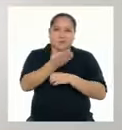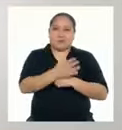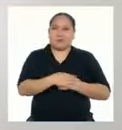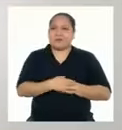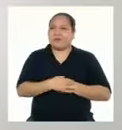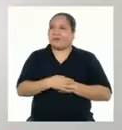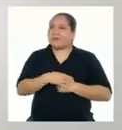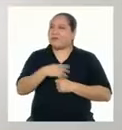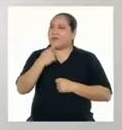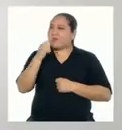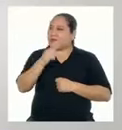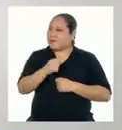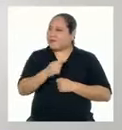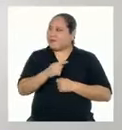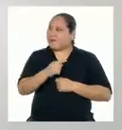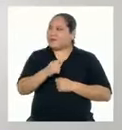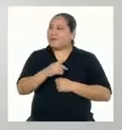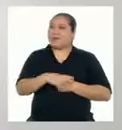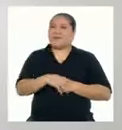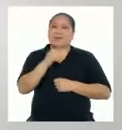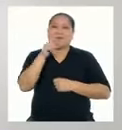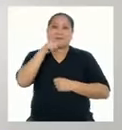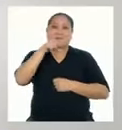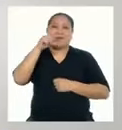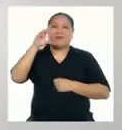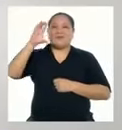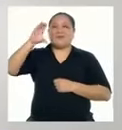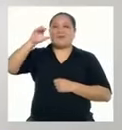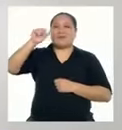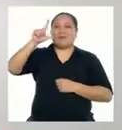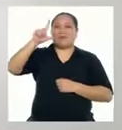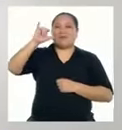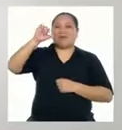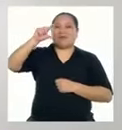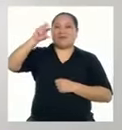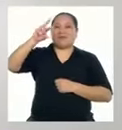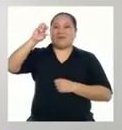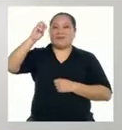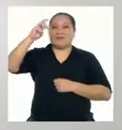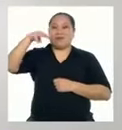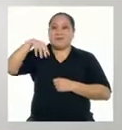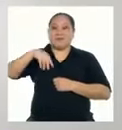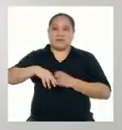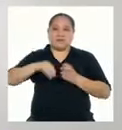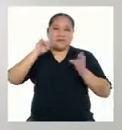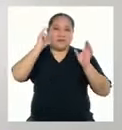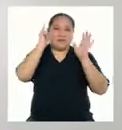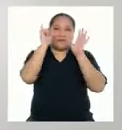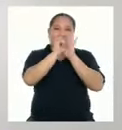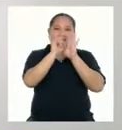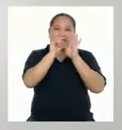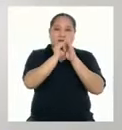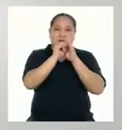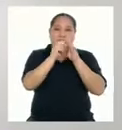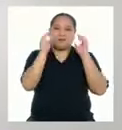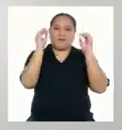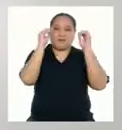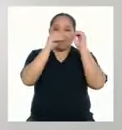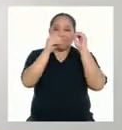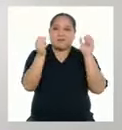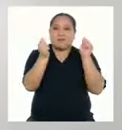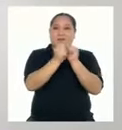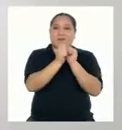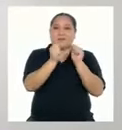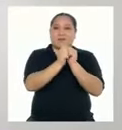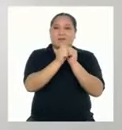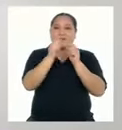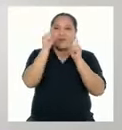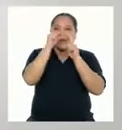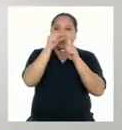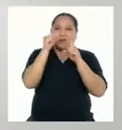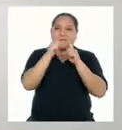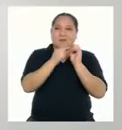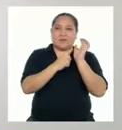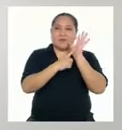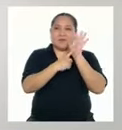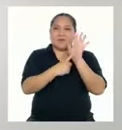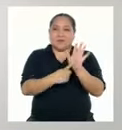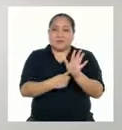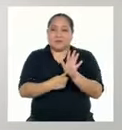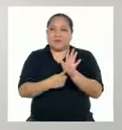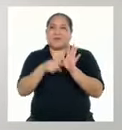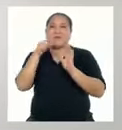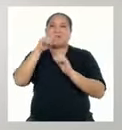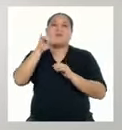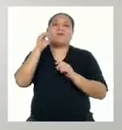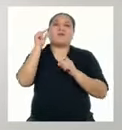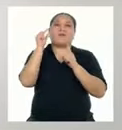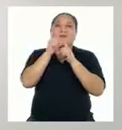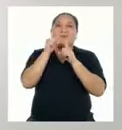Eso es Porque es un caligrama La imagen creada Por las palabras Expresa visualmente